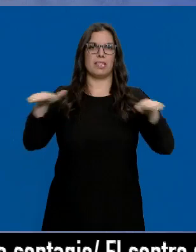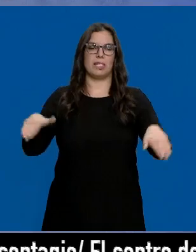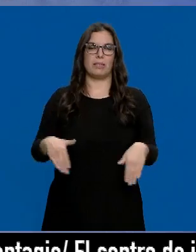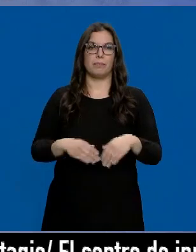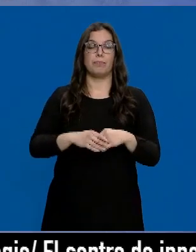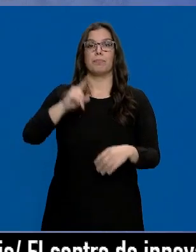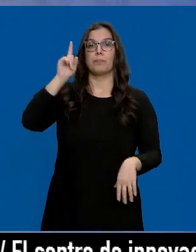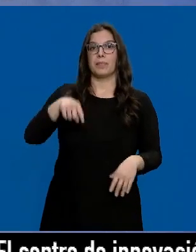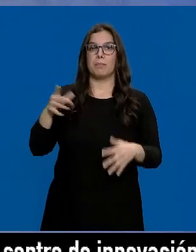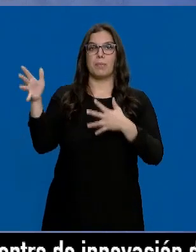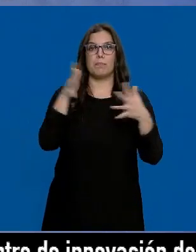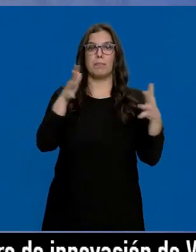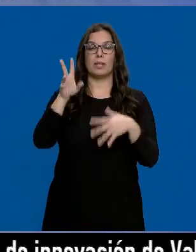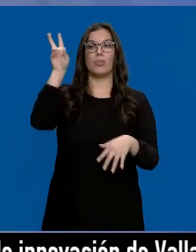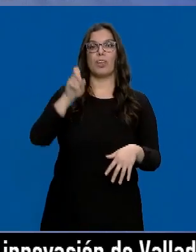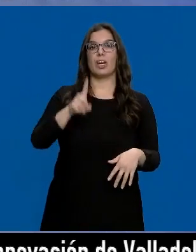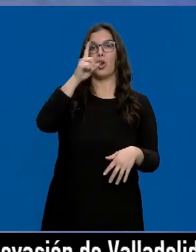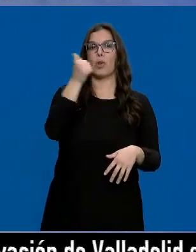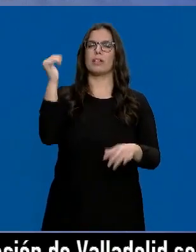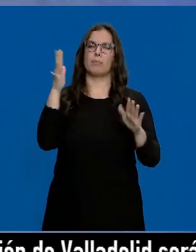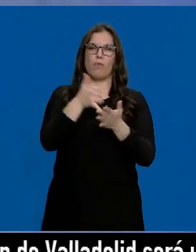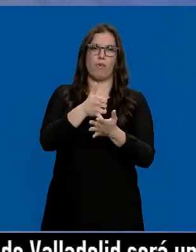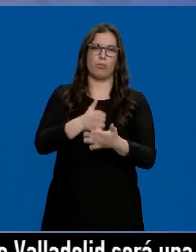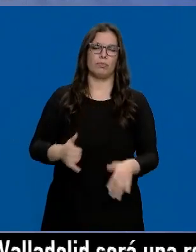También vientos del nordeste y flojos.